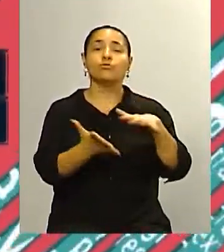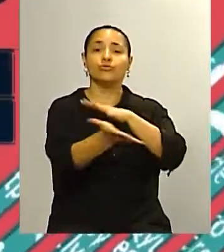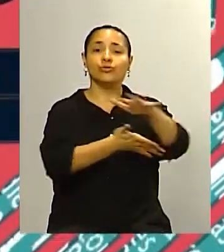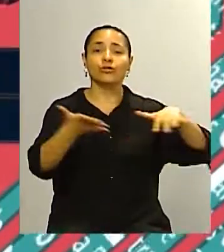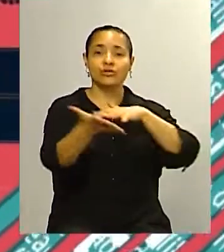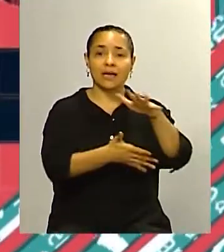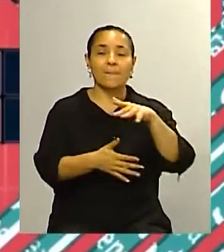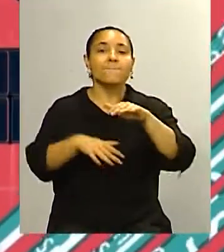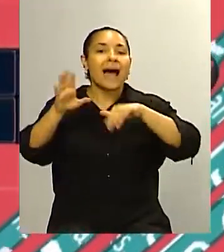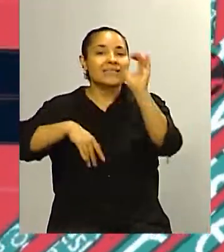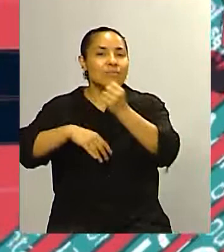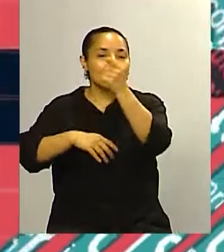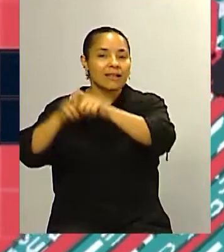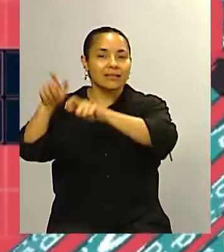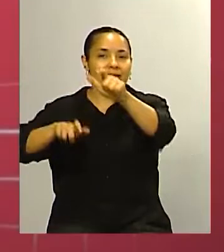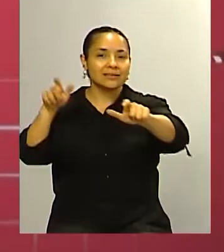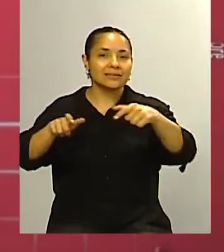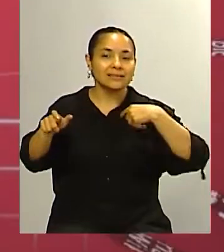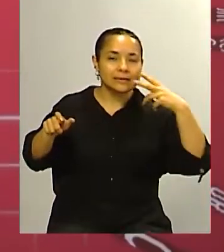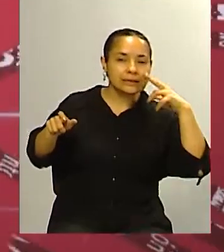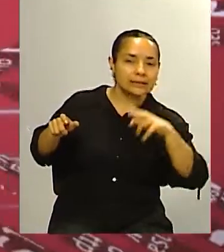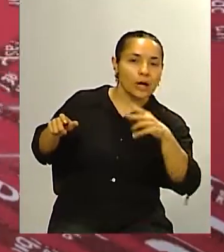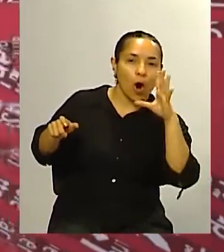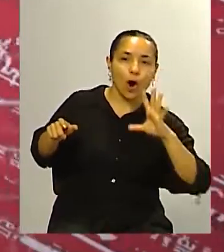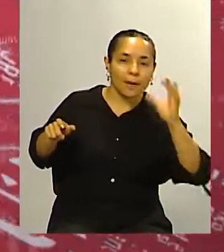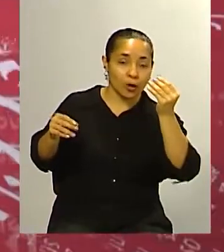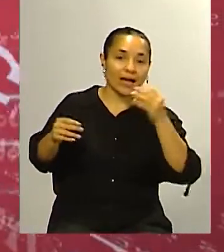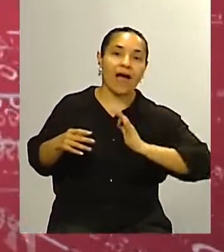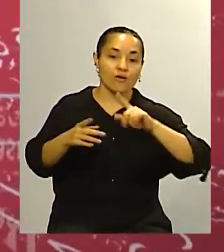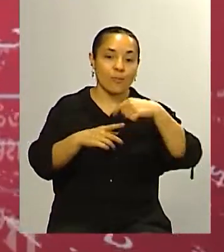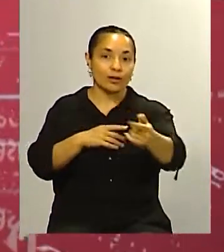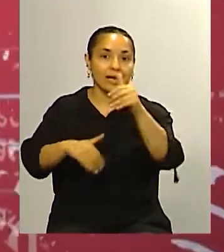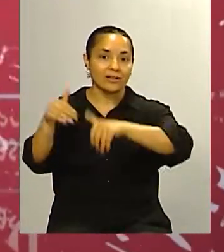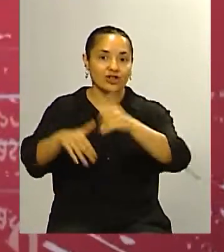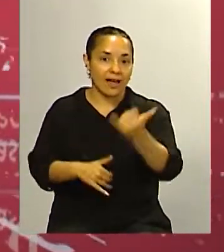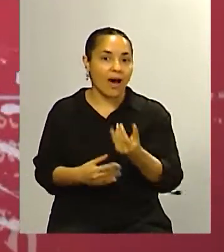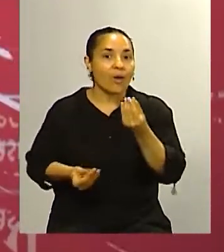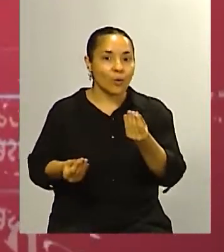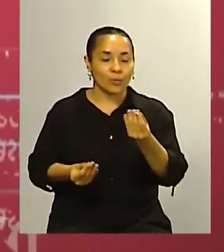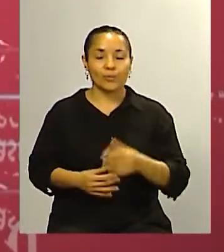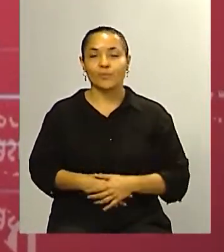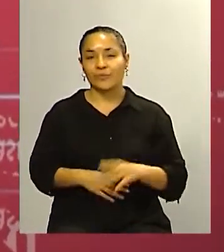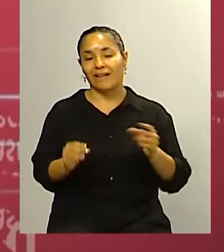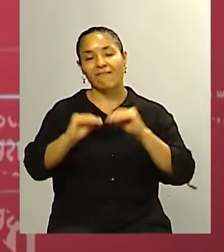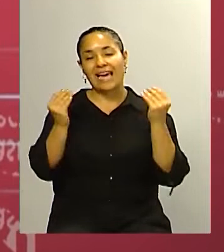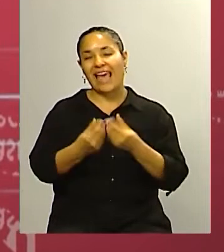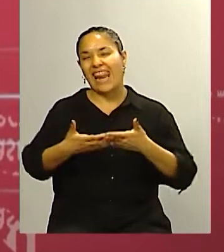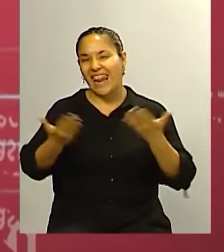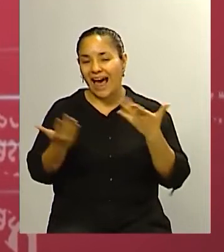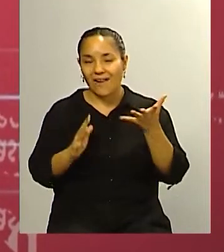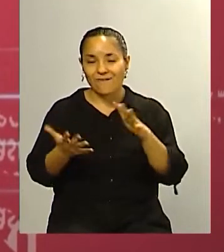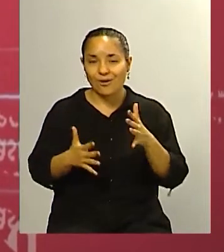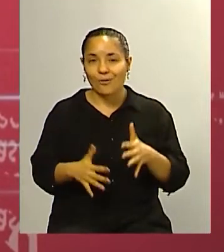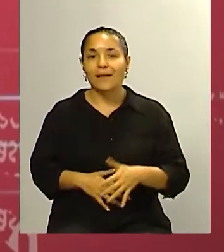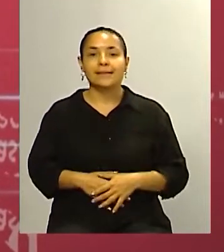referentes más importantes de la política pensando en que el año que viene hay elecciones bueno en líneas generales debo decirte